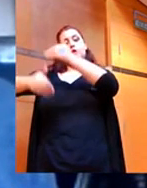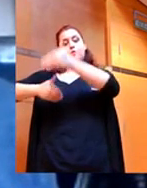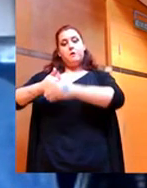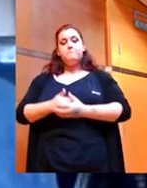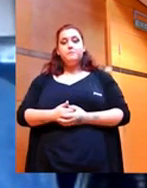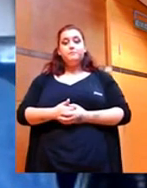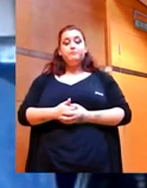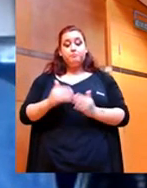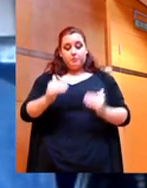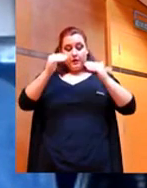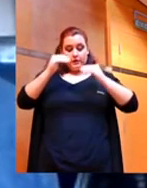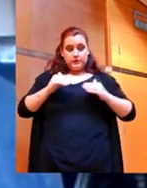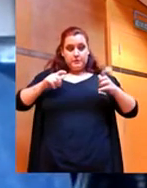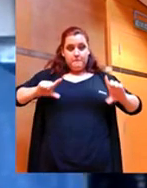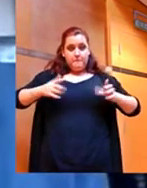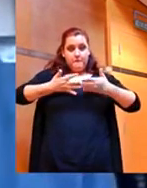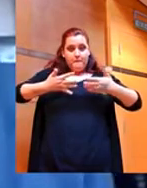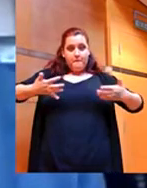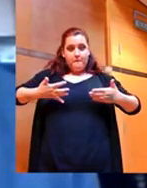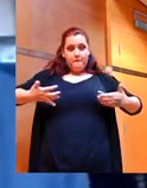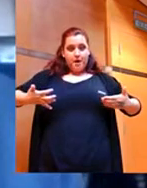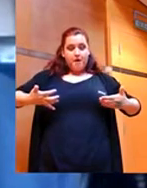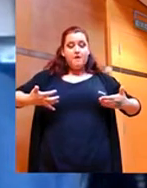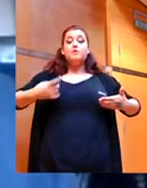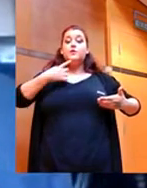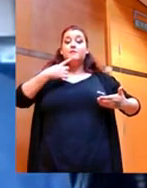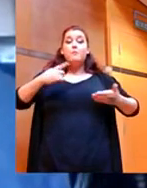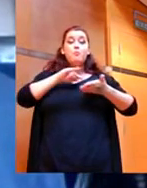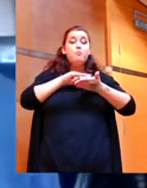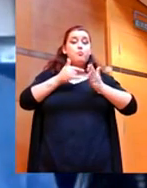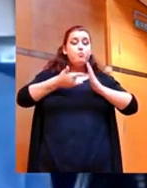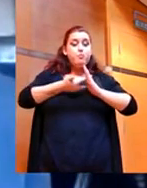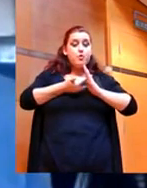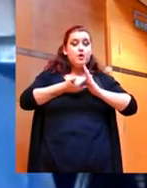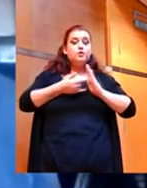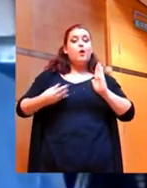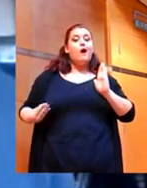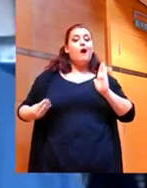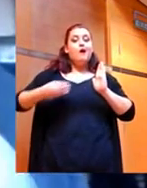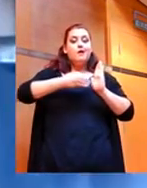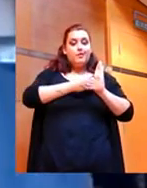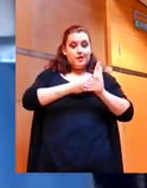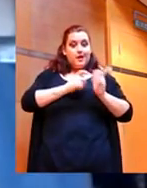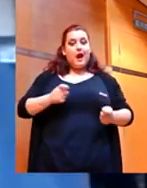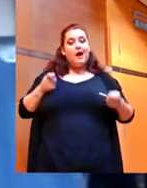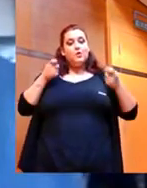siguiente párrafo, simplemente después del proyecto, añadir y adjudicación de las obras.